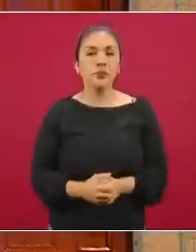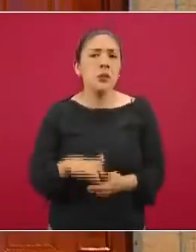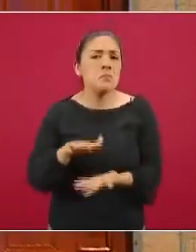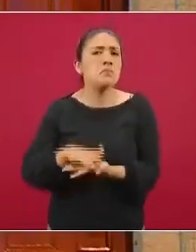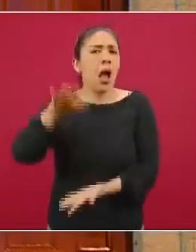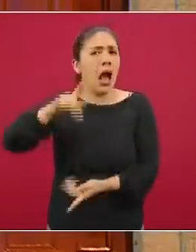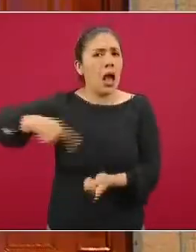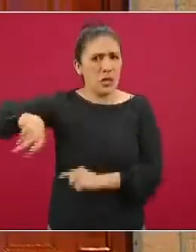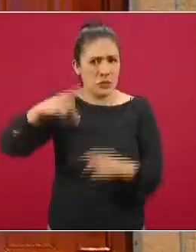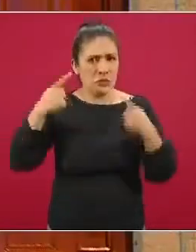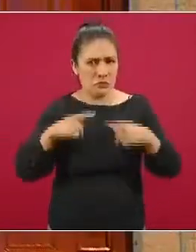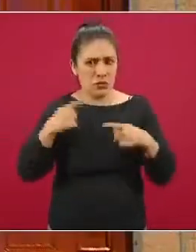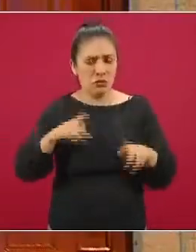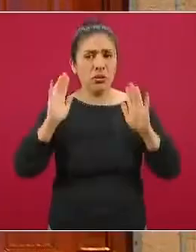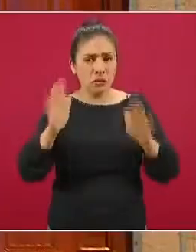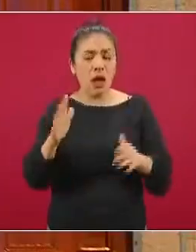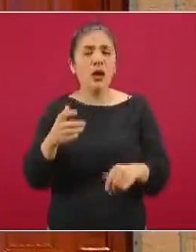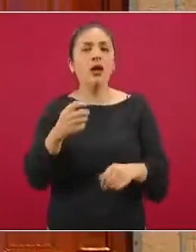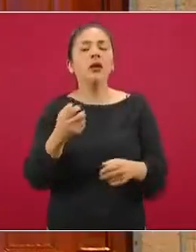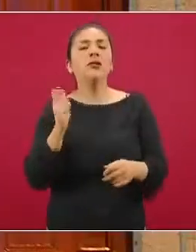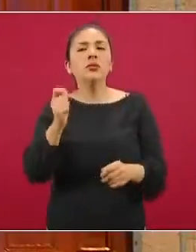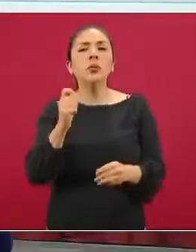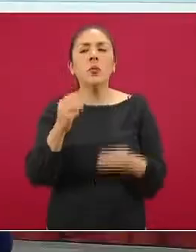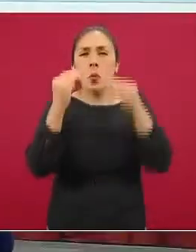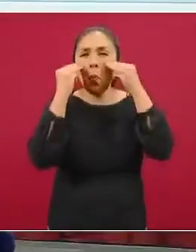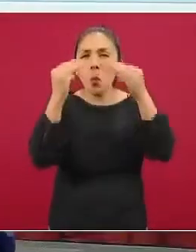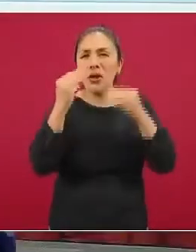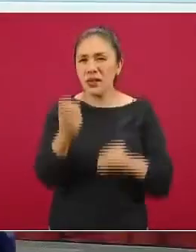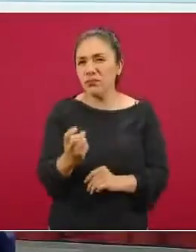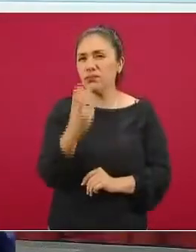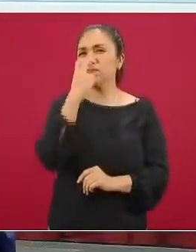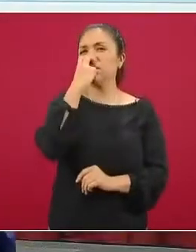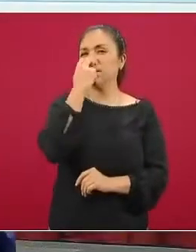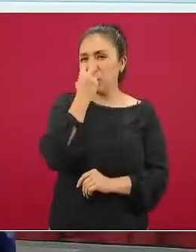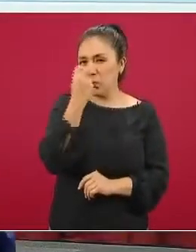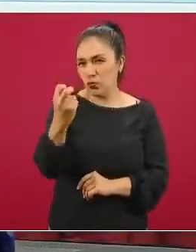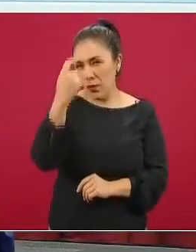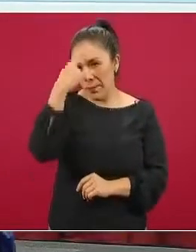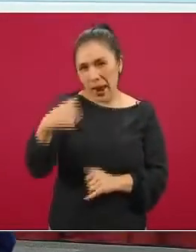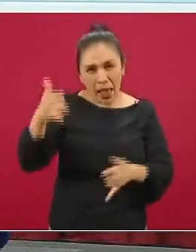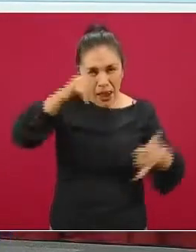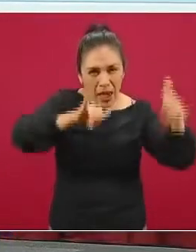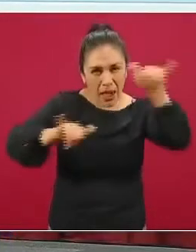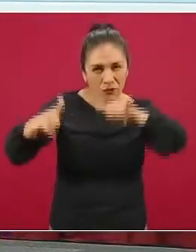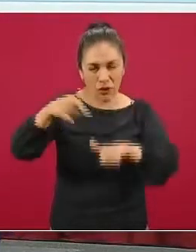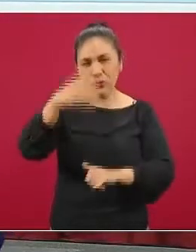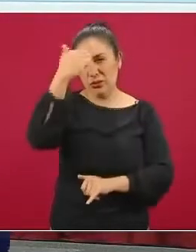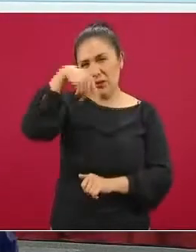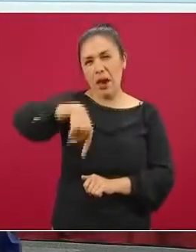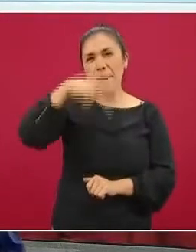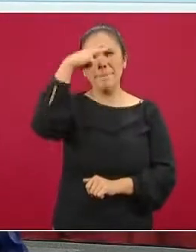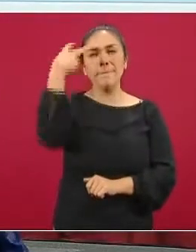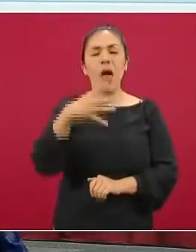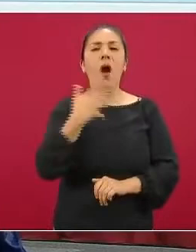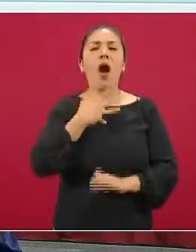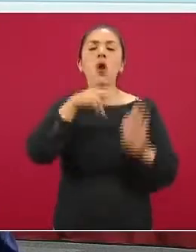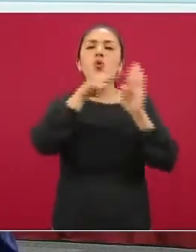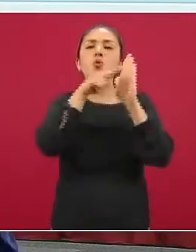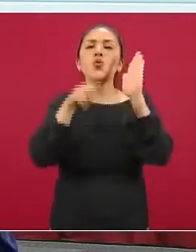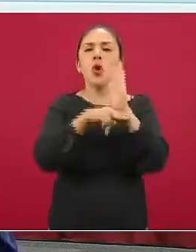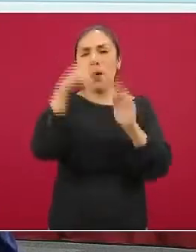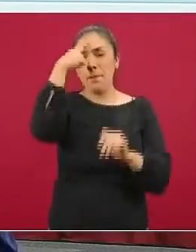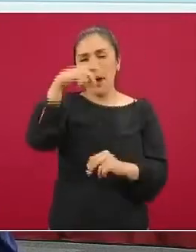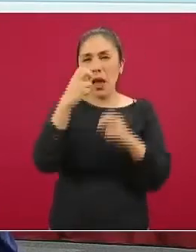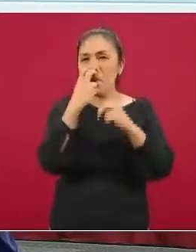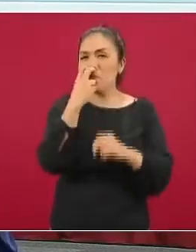de ellas accesan a la toma de una prueba de laboratorio, ya sabemos que para el caso de México está normado la toma de